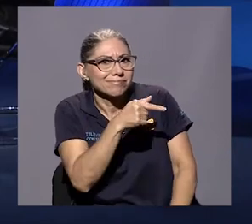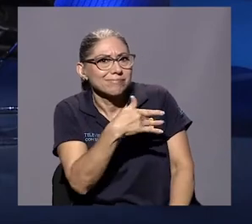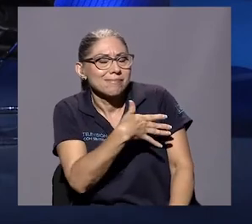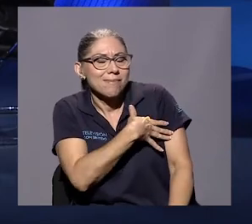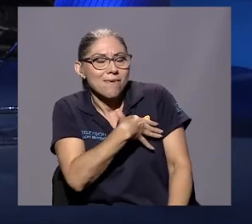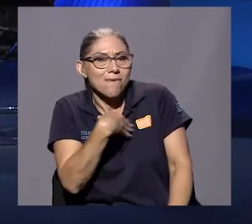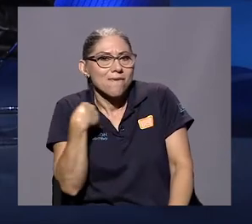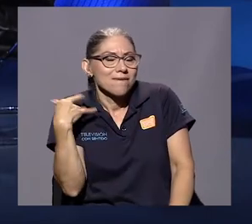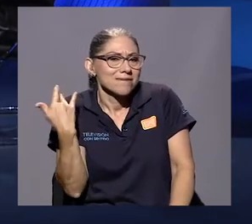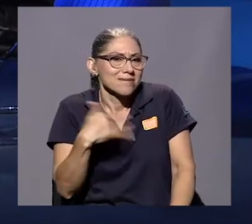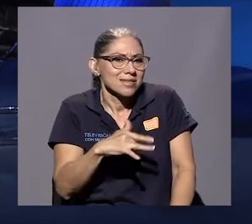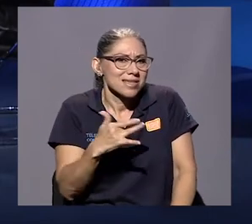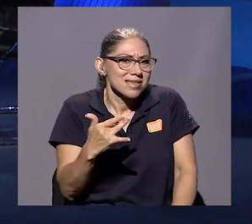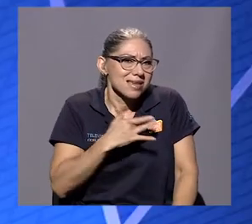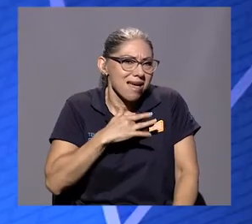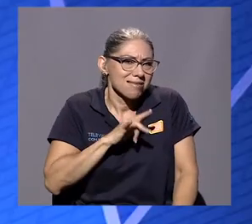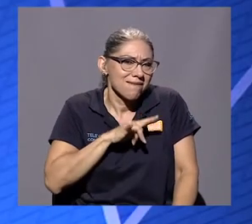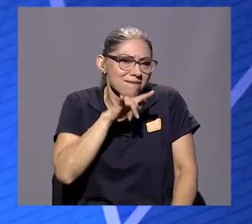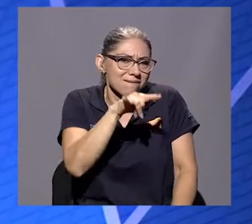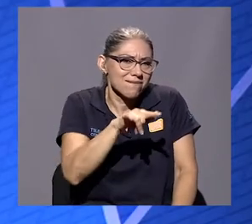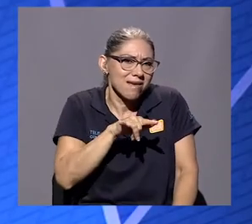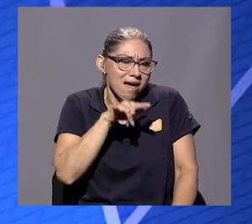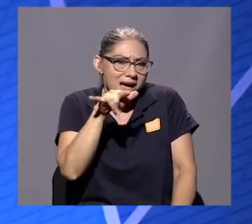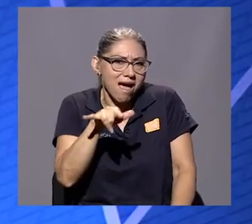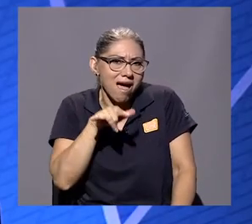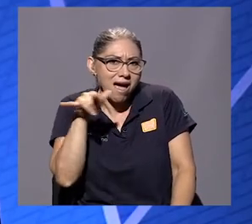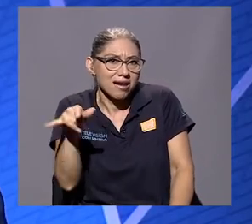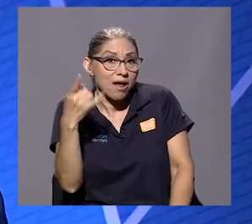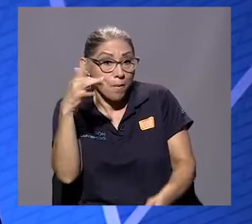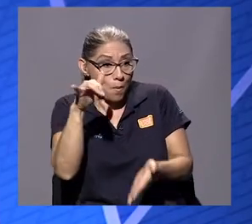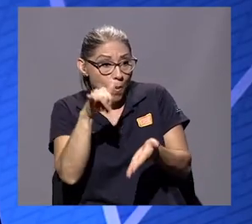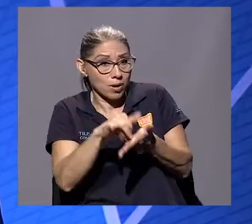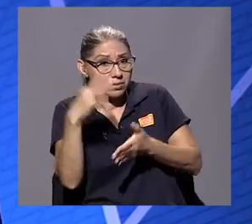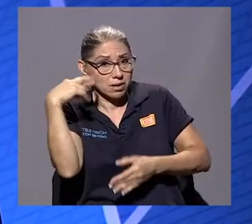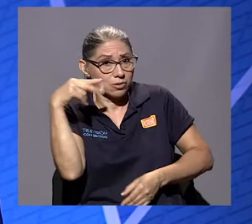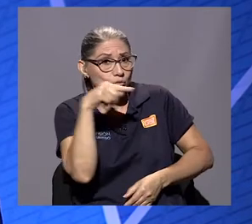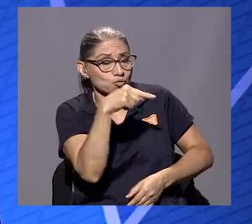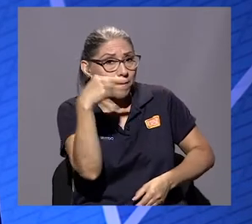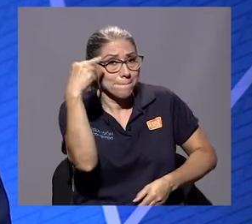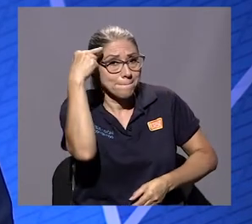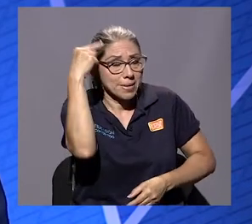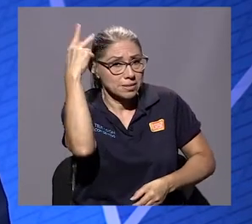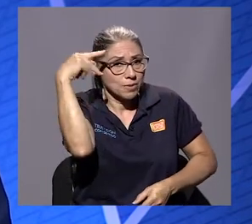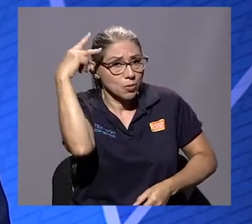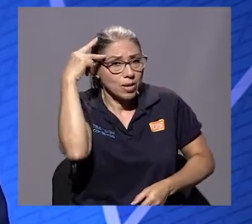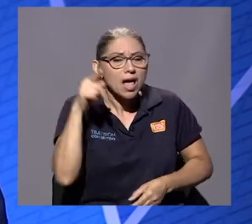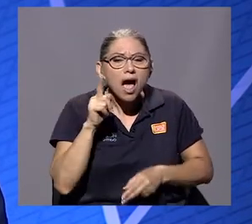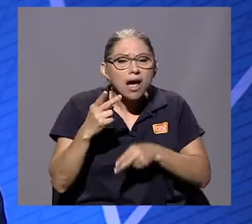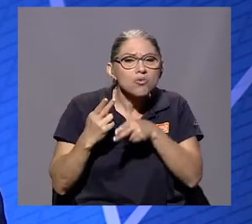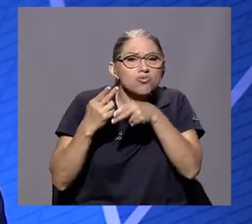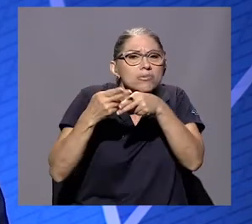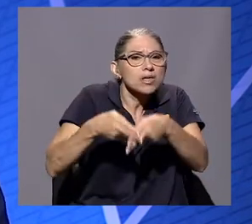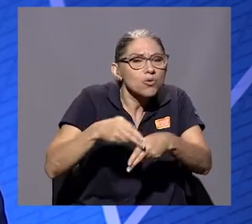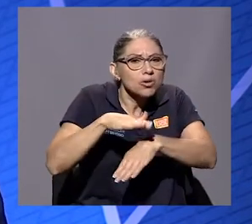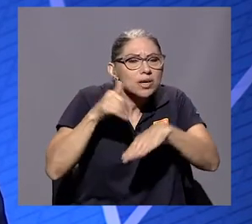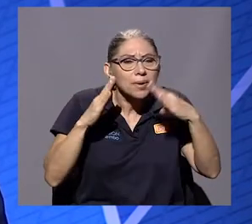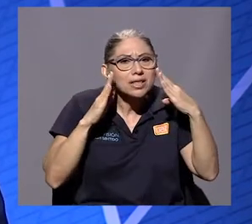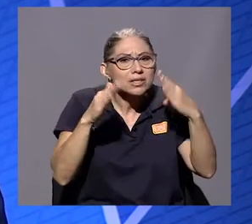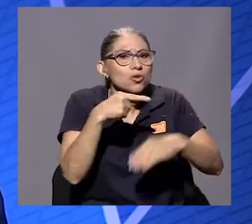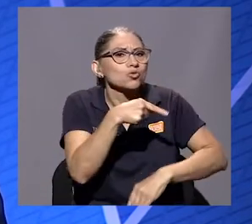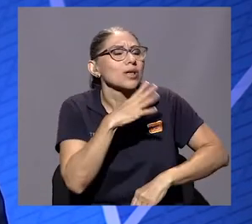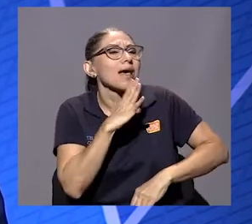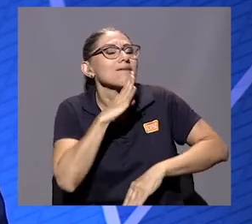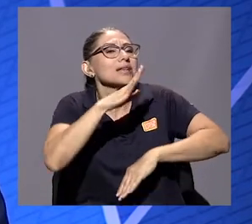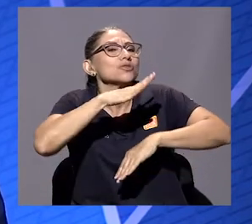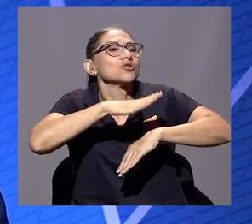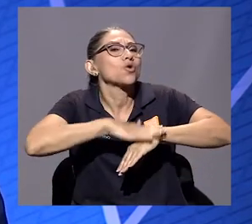y es parte de lo que hizo que usted tuviera un pensamiento político. Y hay un título ahí que es muy llamativo cuando usted habla de